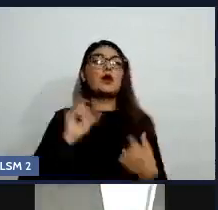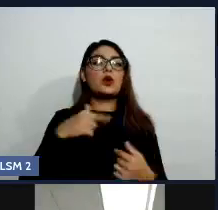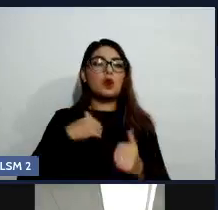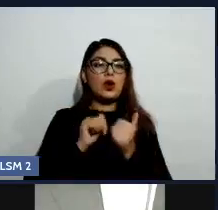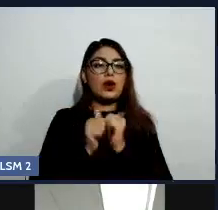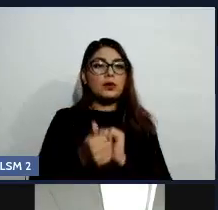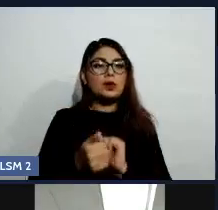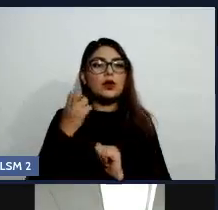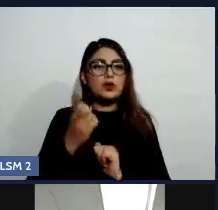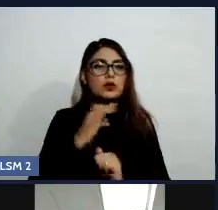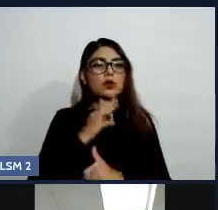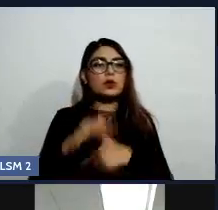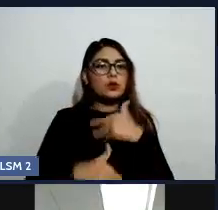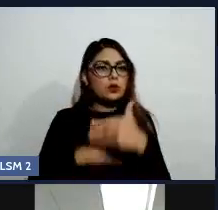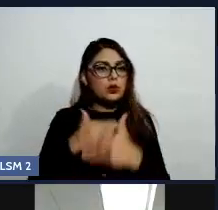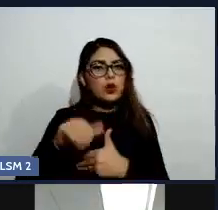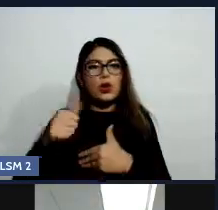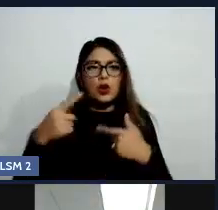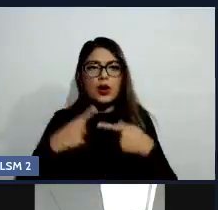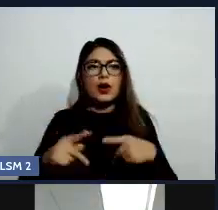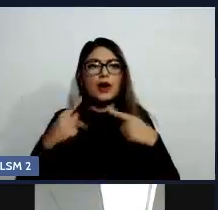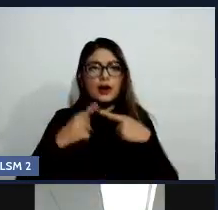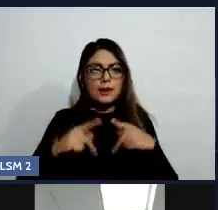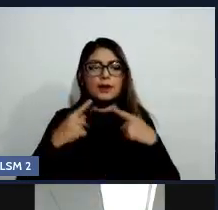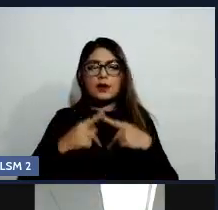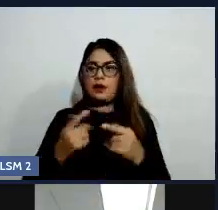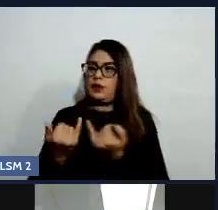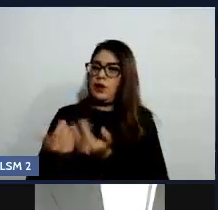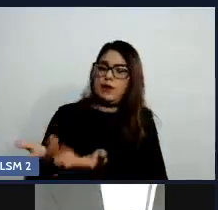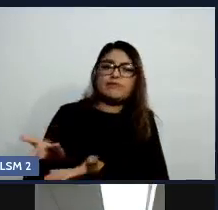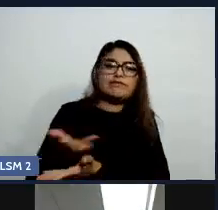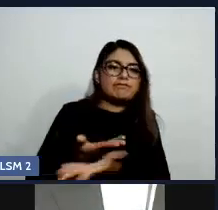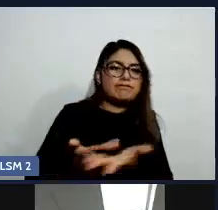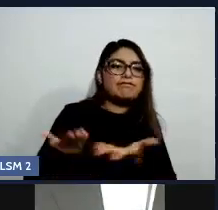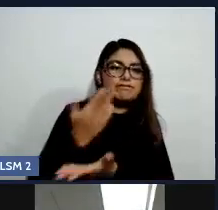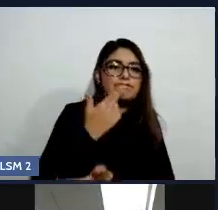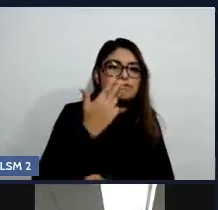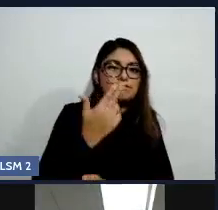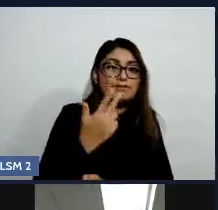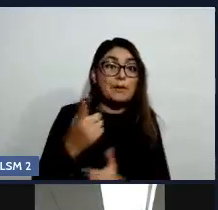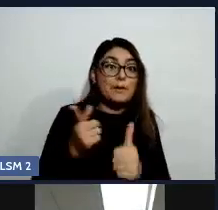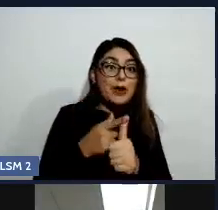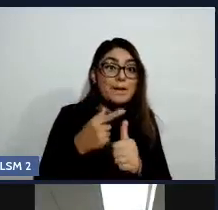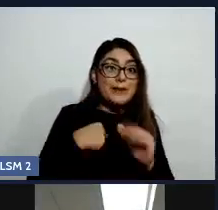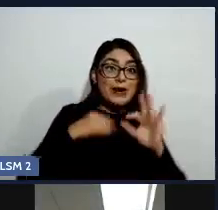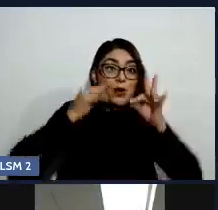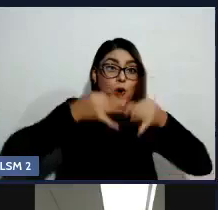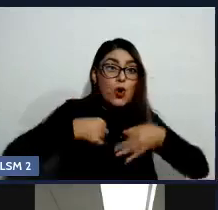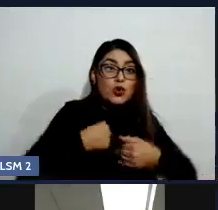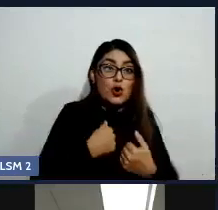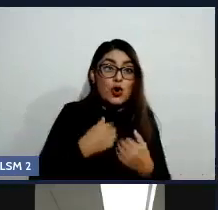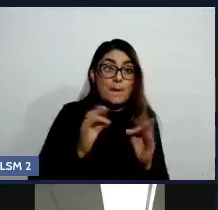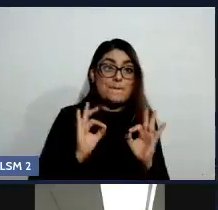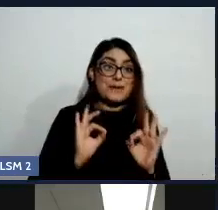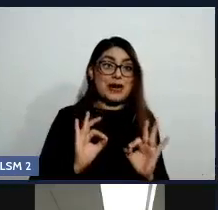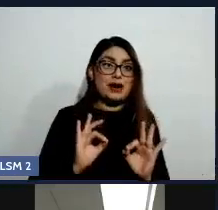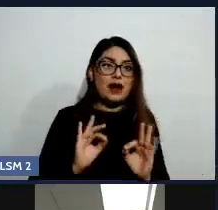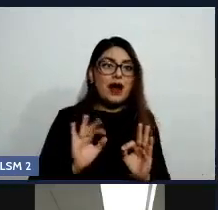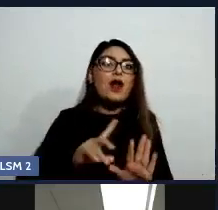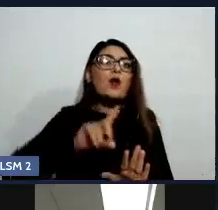otras personas. Y es así, primero es de mí hacia afuera. Pero generalmente lo hacemos al revés.